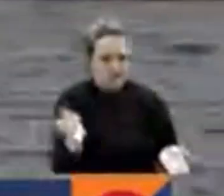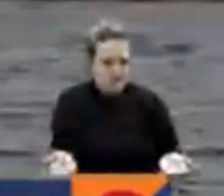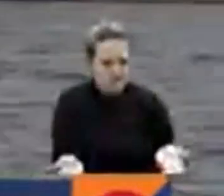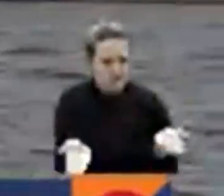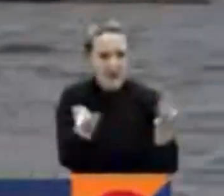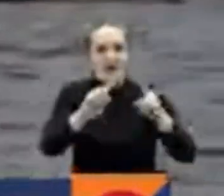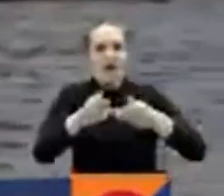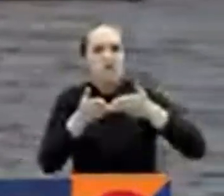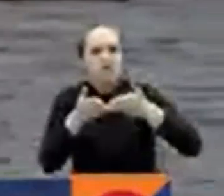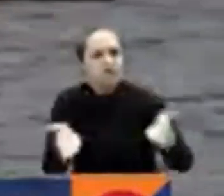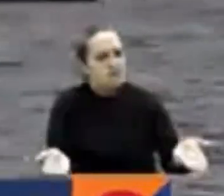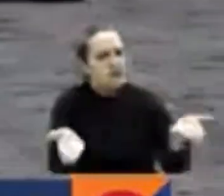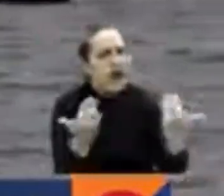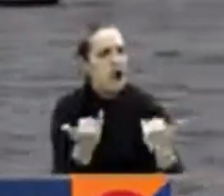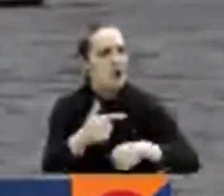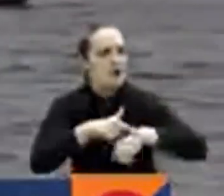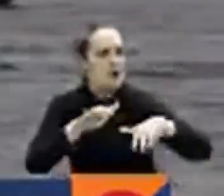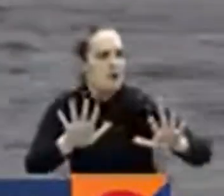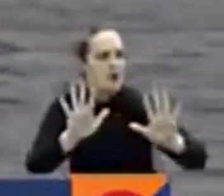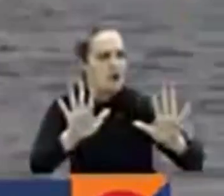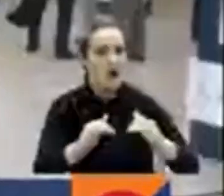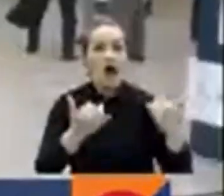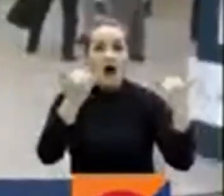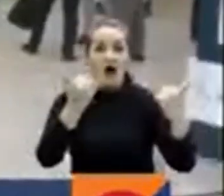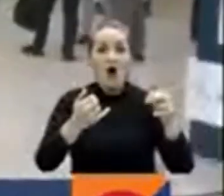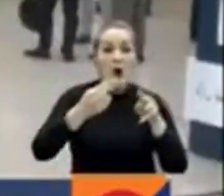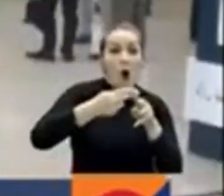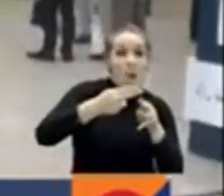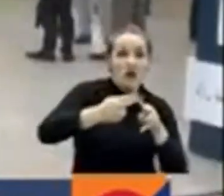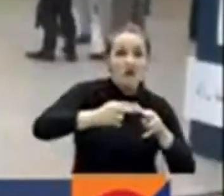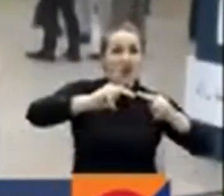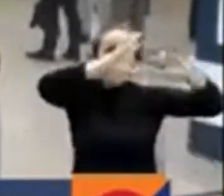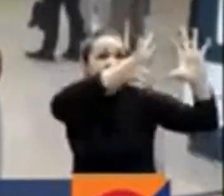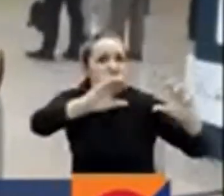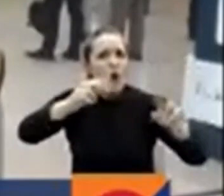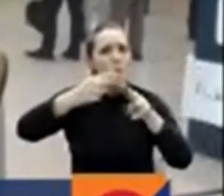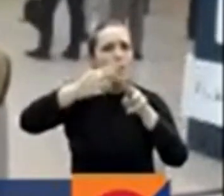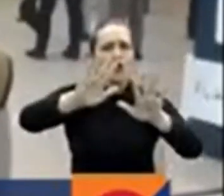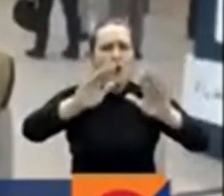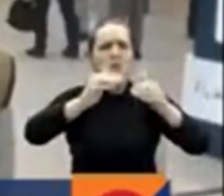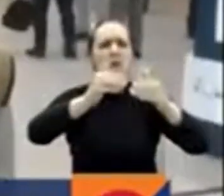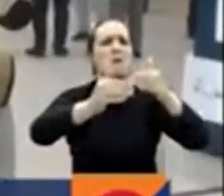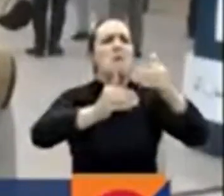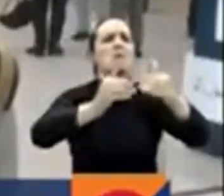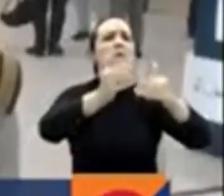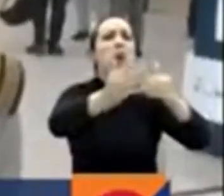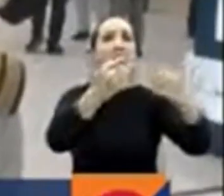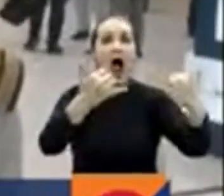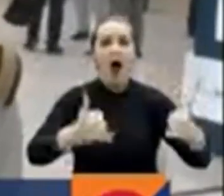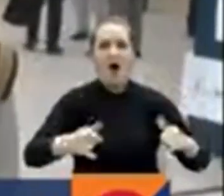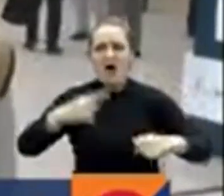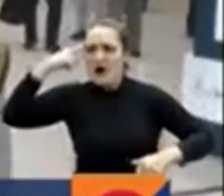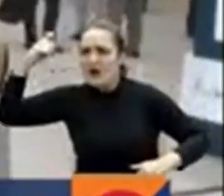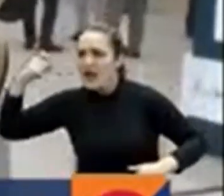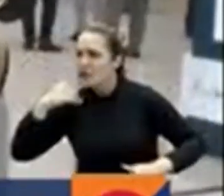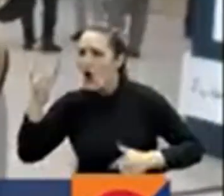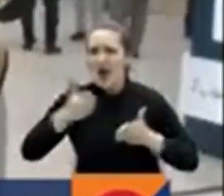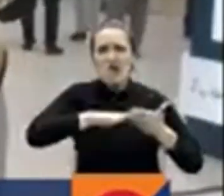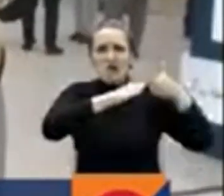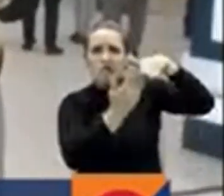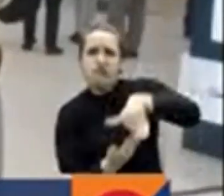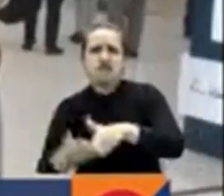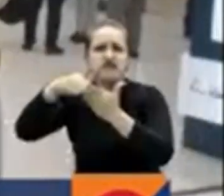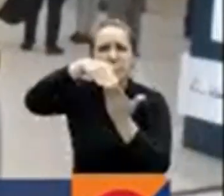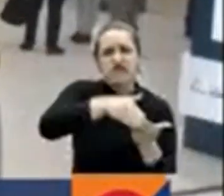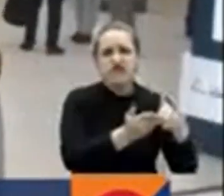navegabilidad. No esperamos condiciones atípicas o que hagan que corra riesgo la navegación o la seguridad de